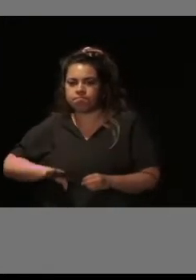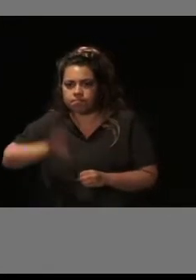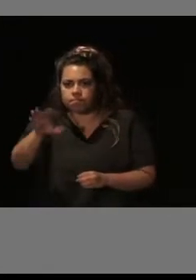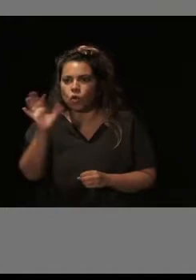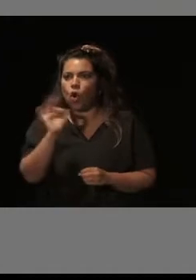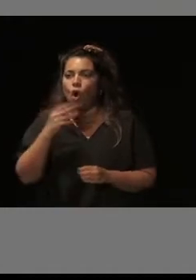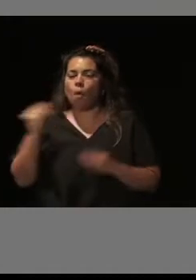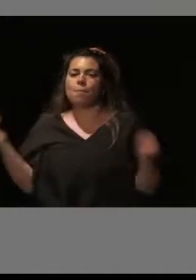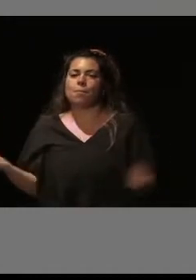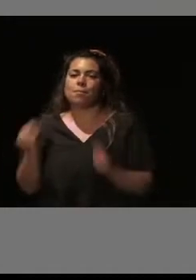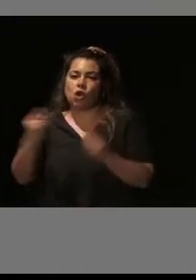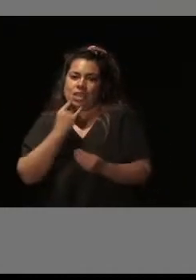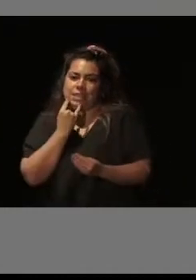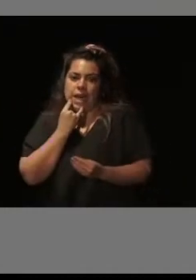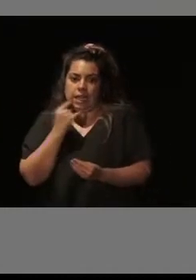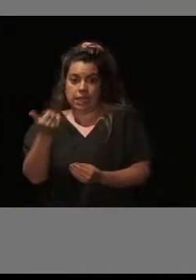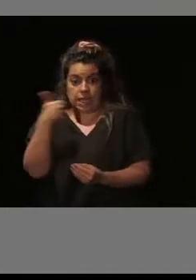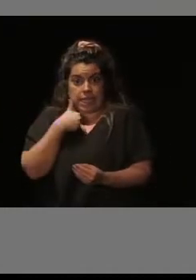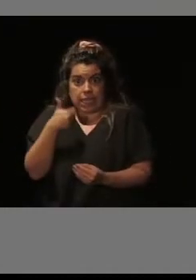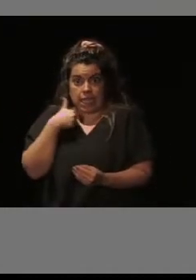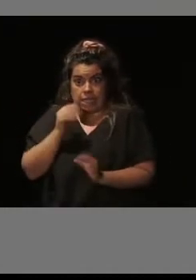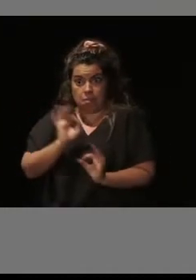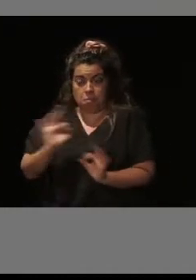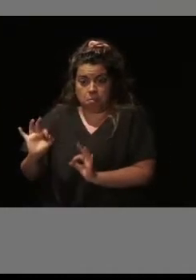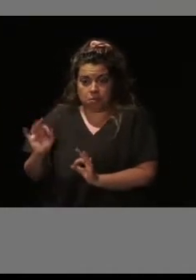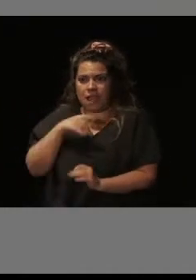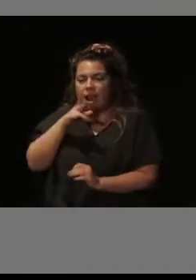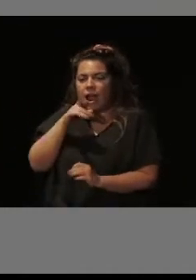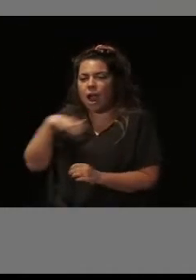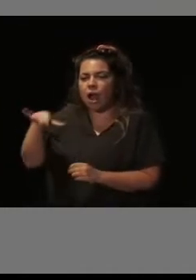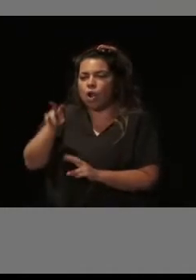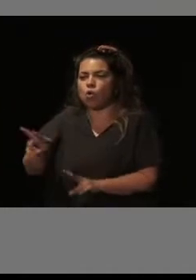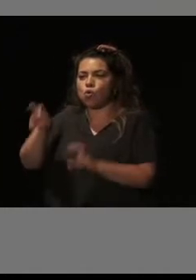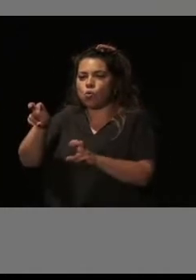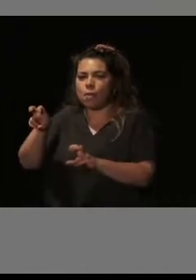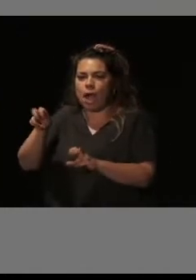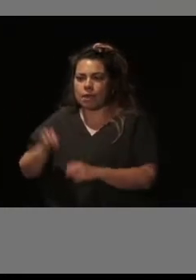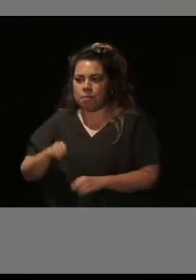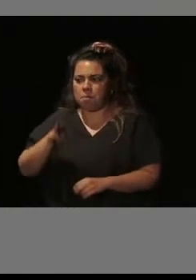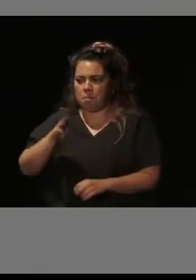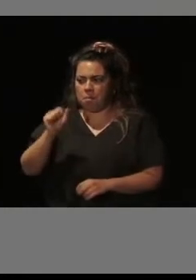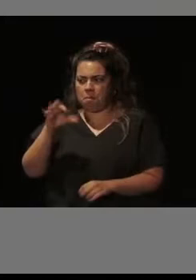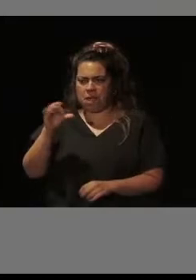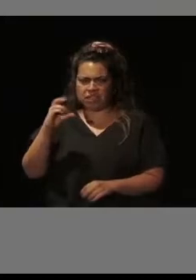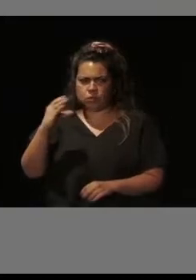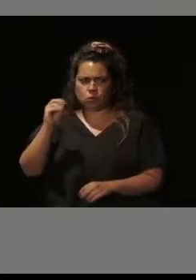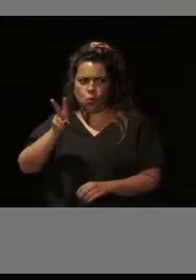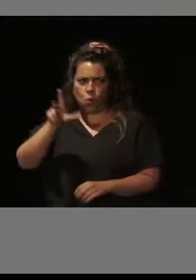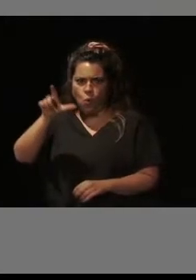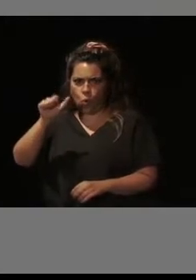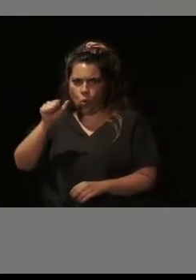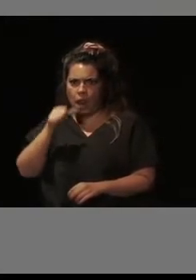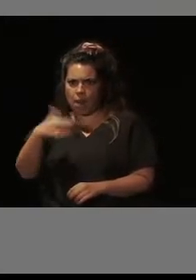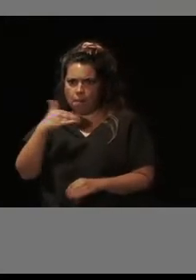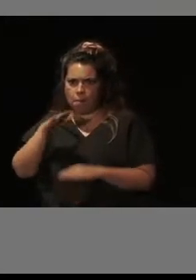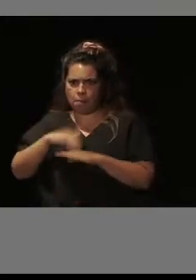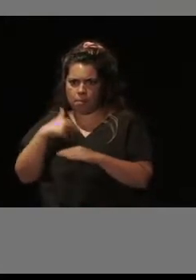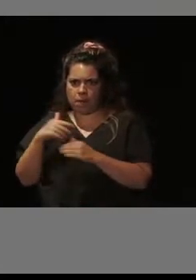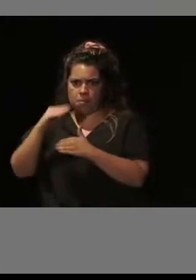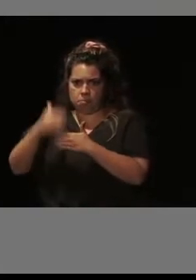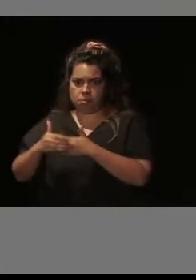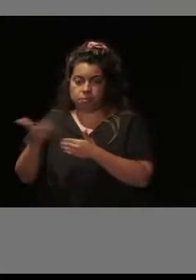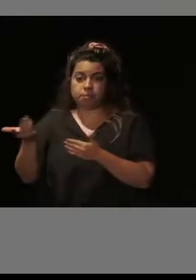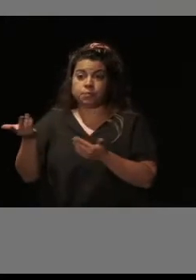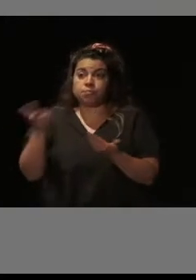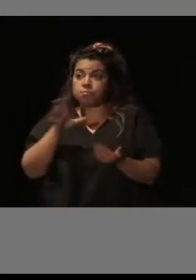energéticas y demás, en su lugar entra un nuevo barrio, que en este caso es San Pascual, para retirar el amianto. De manera que, como os